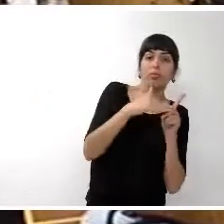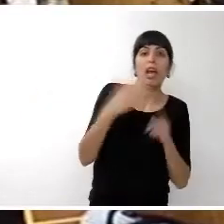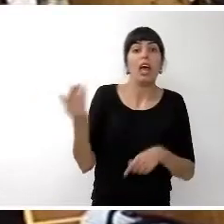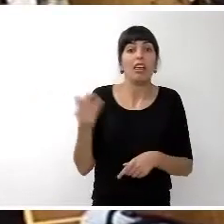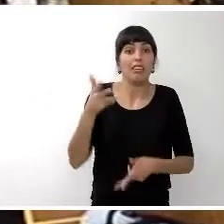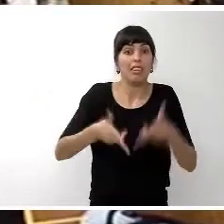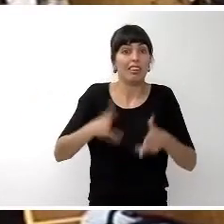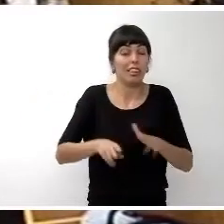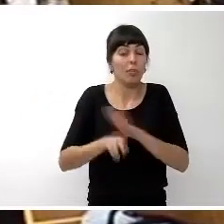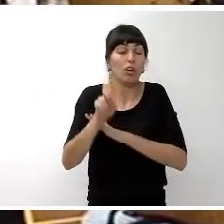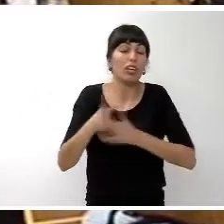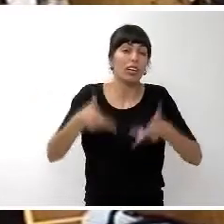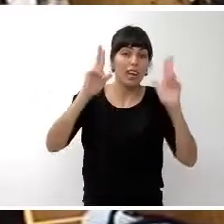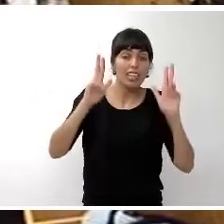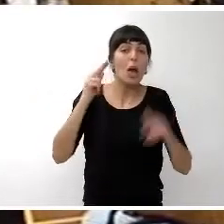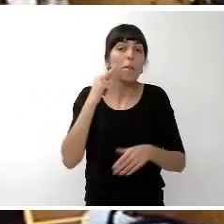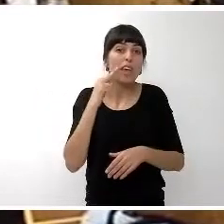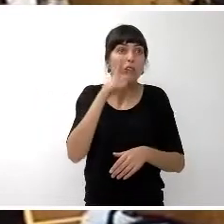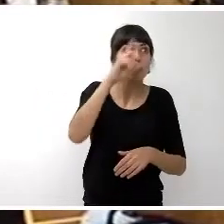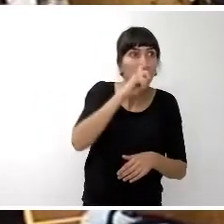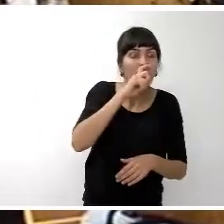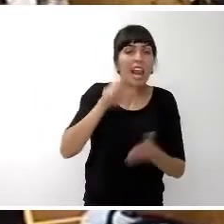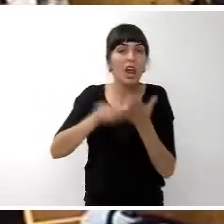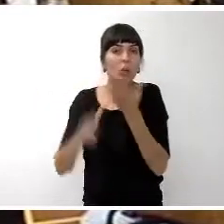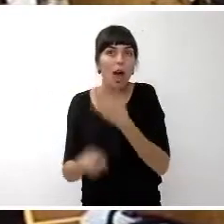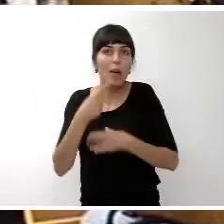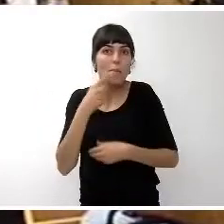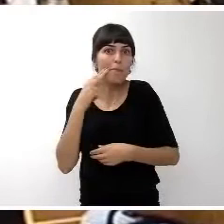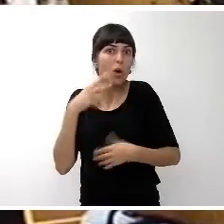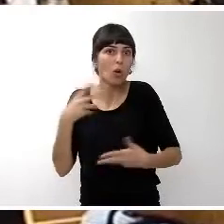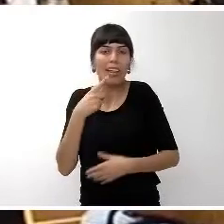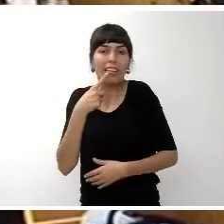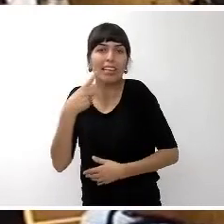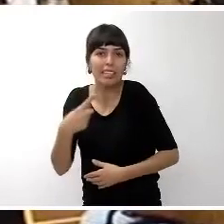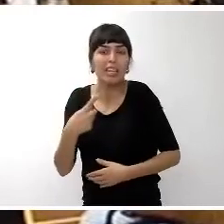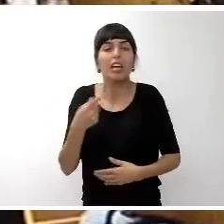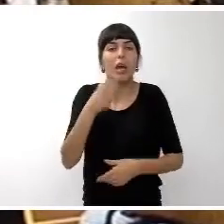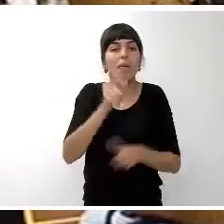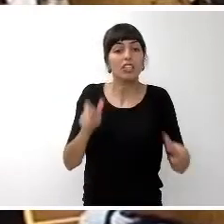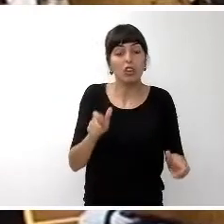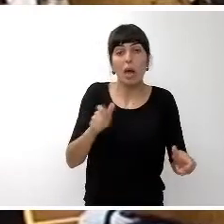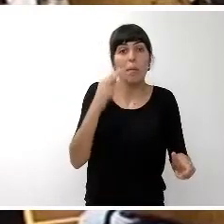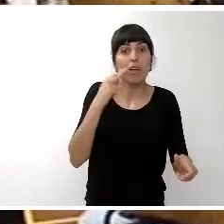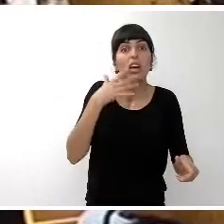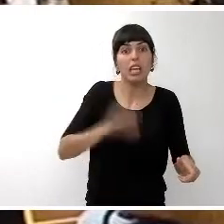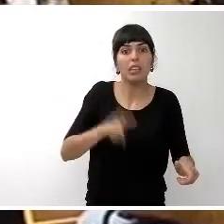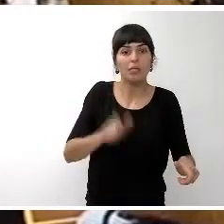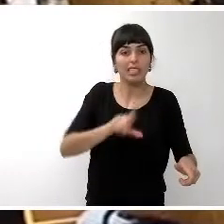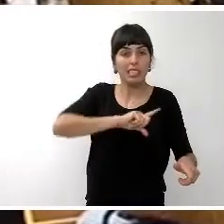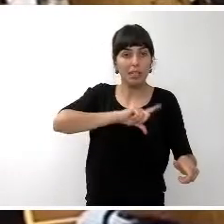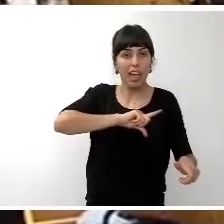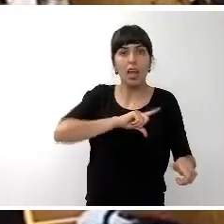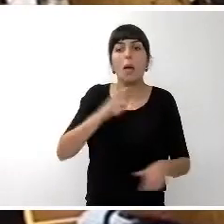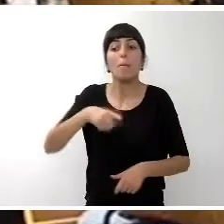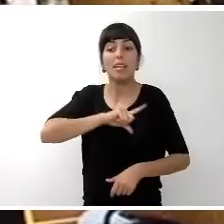miedo de recordar y el lenguaje tiene miedo de decir, los civiles tienen miedo a los militares, los militares tienen miedo a las faltas de